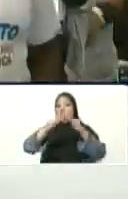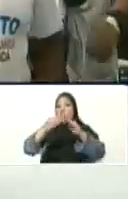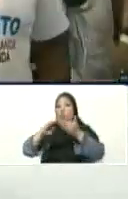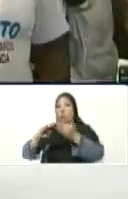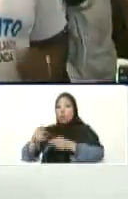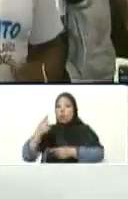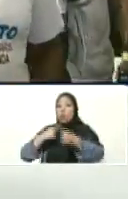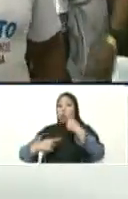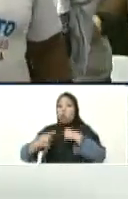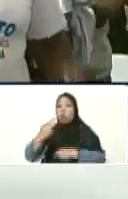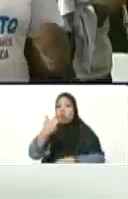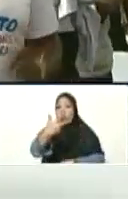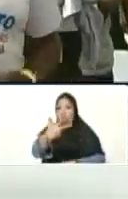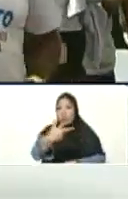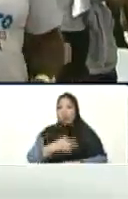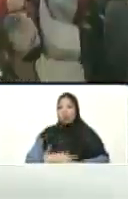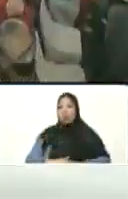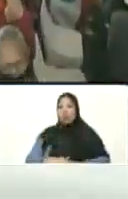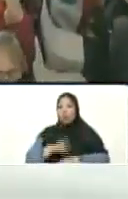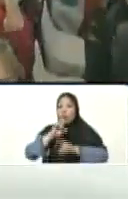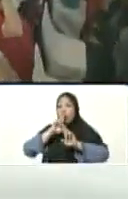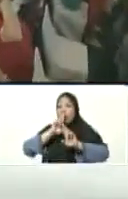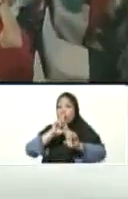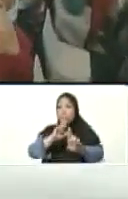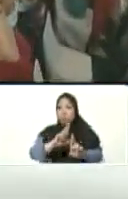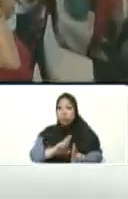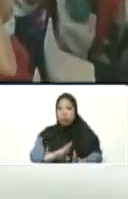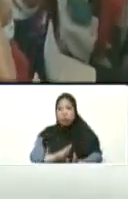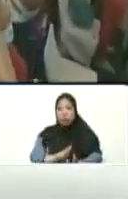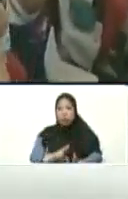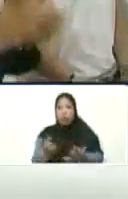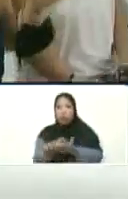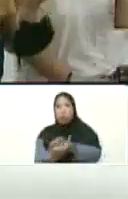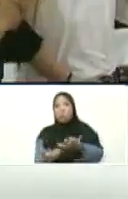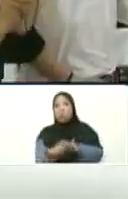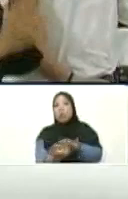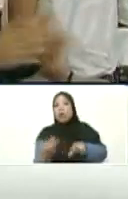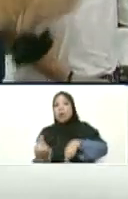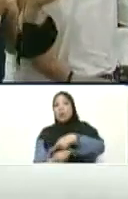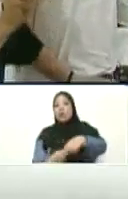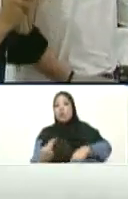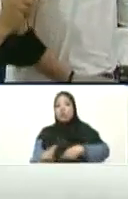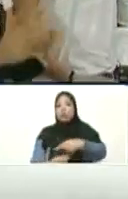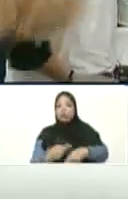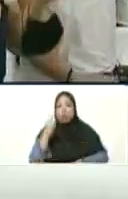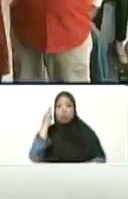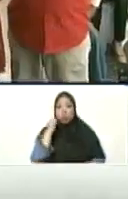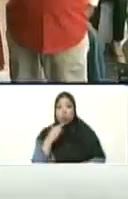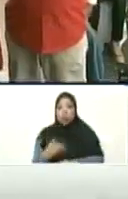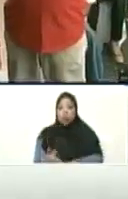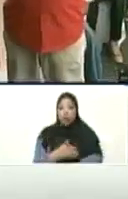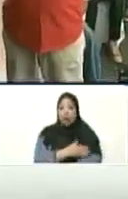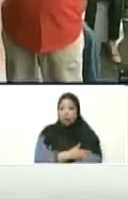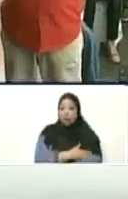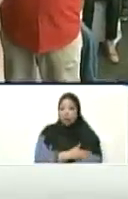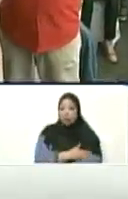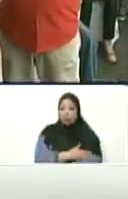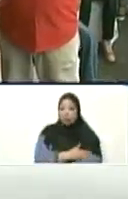han sido las respuestas de la revolución bolivariana antineoliberal